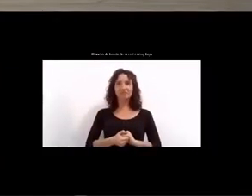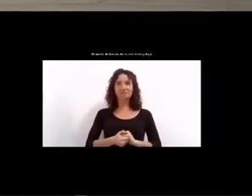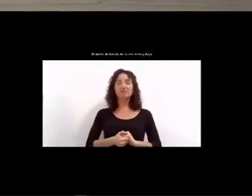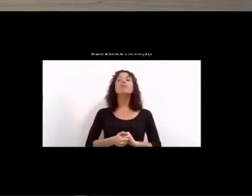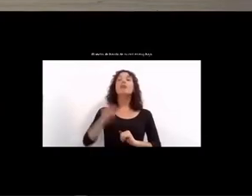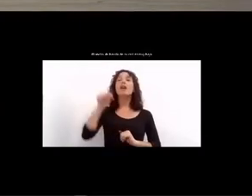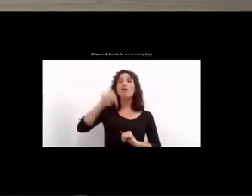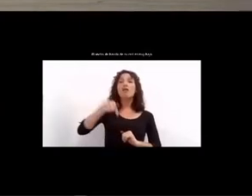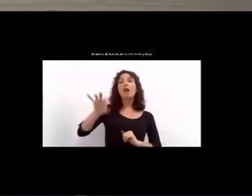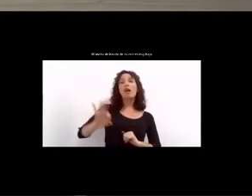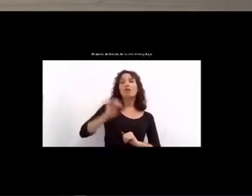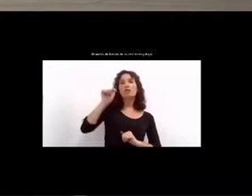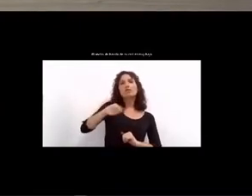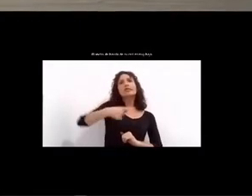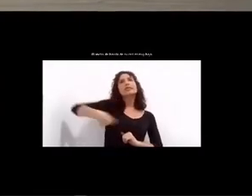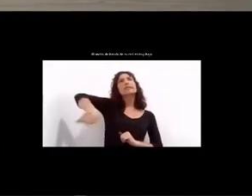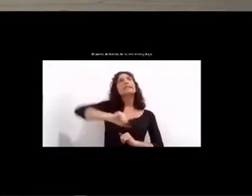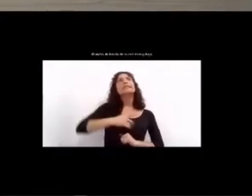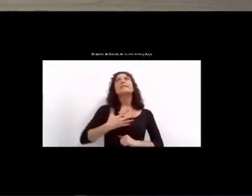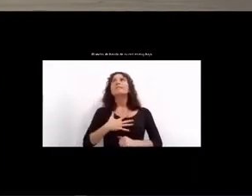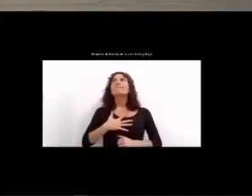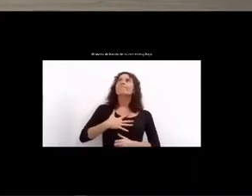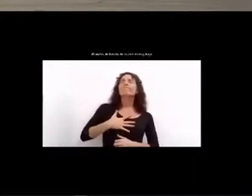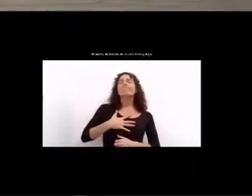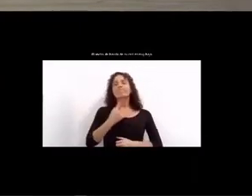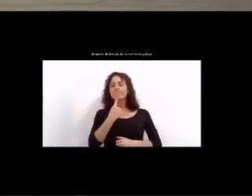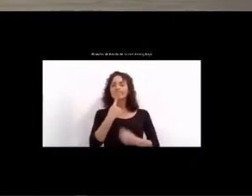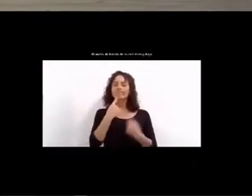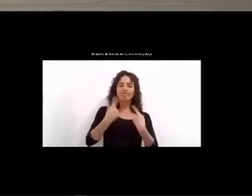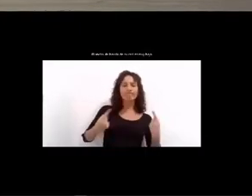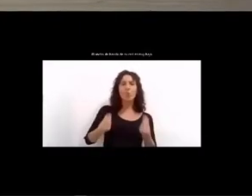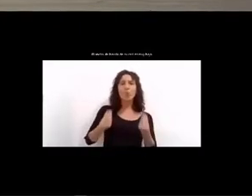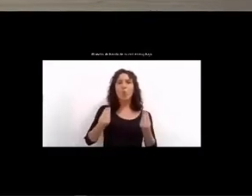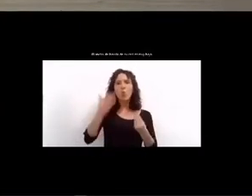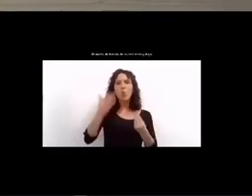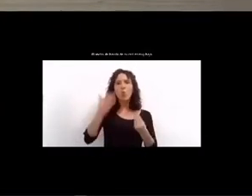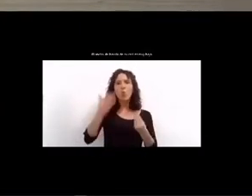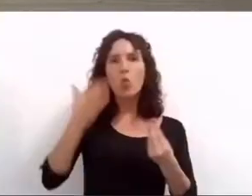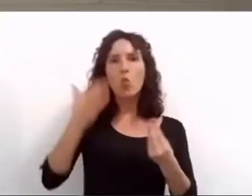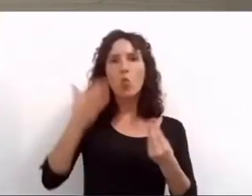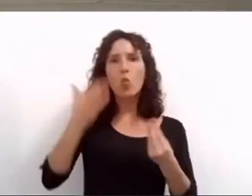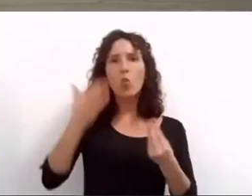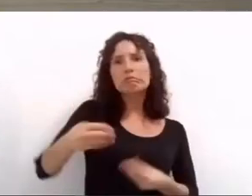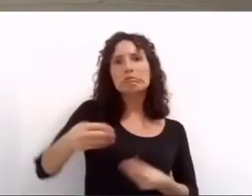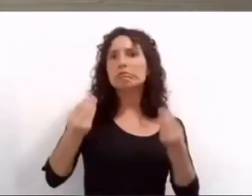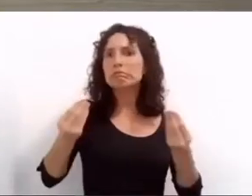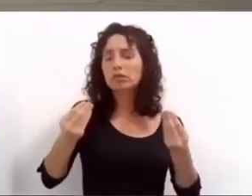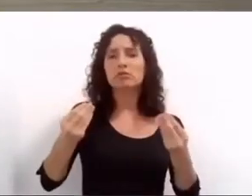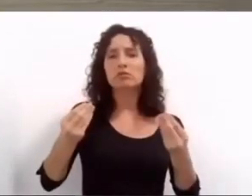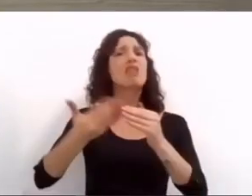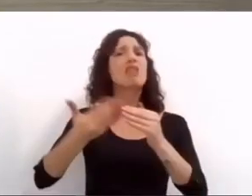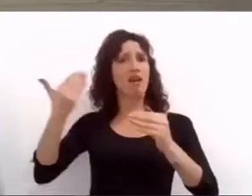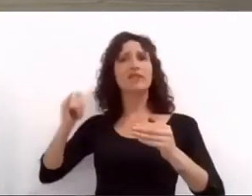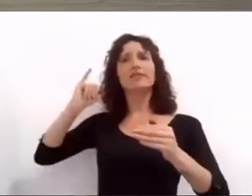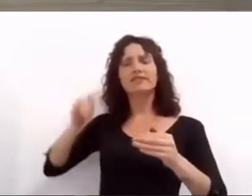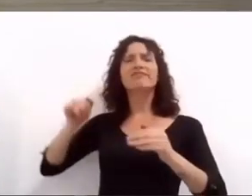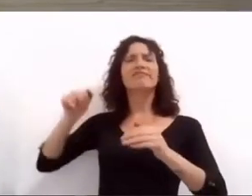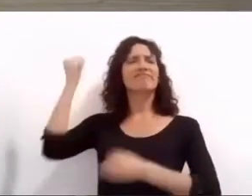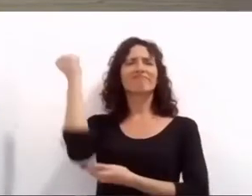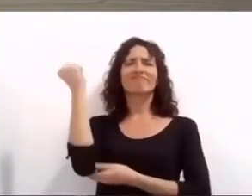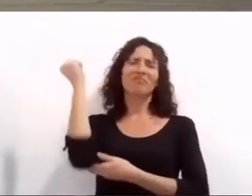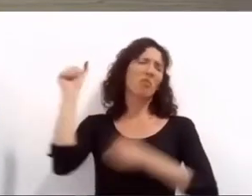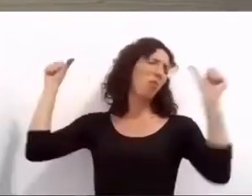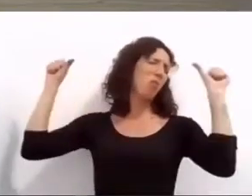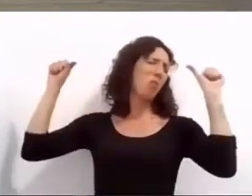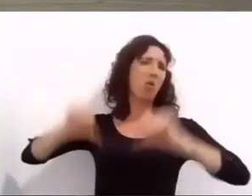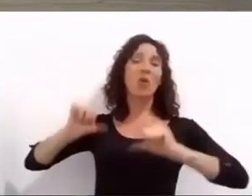cautelosos y austeros el sector cultural sufrió como pocos la devastación de sus fuentes de sustento y desde